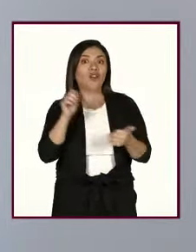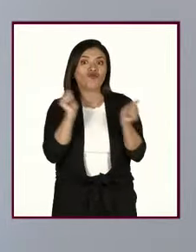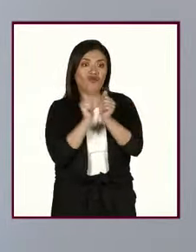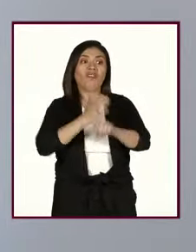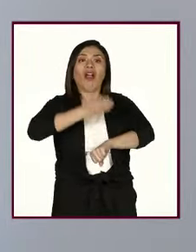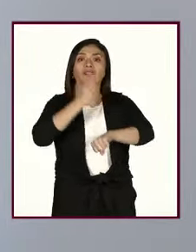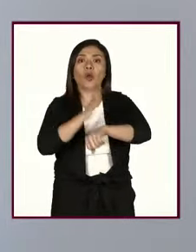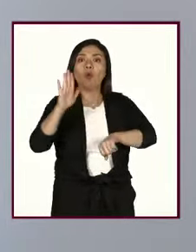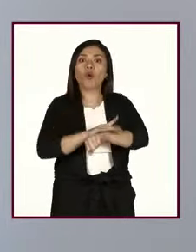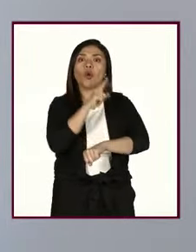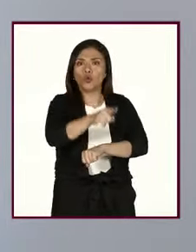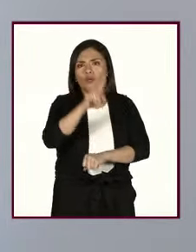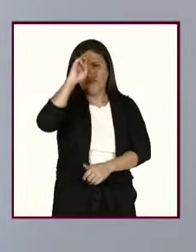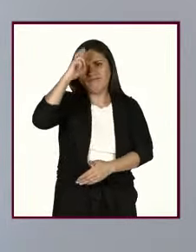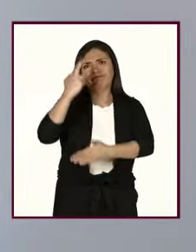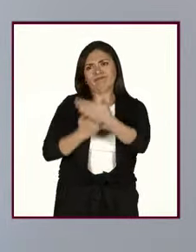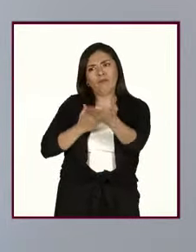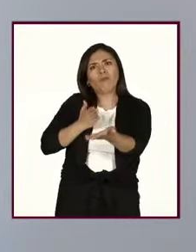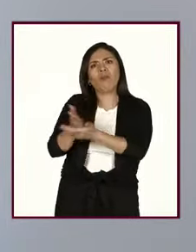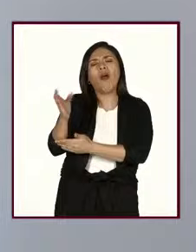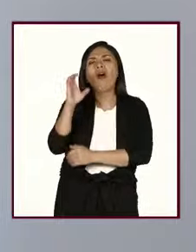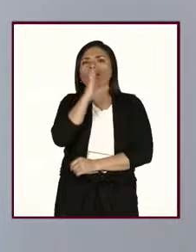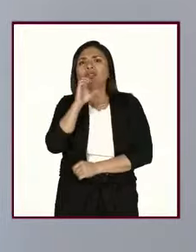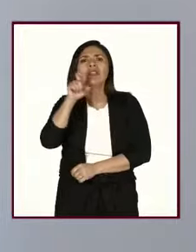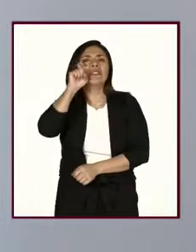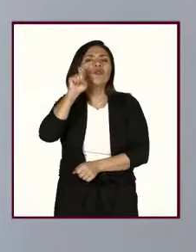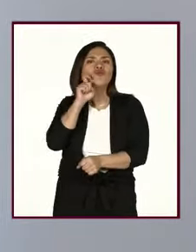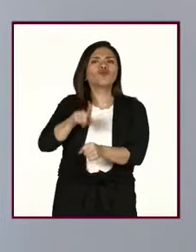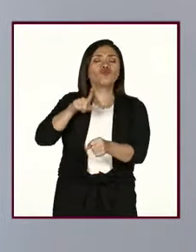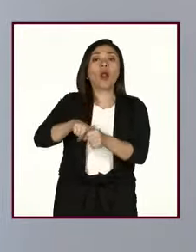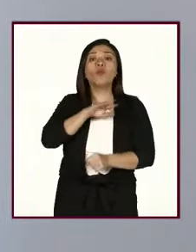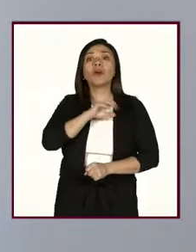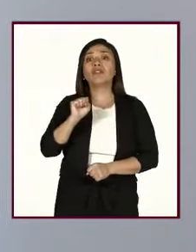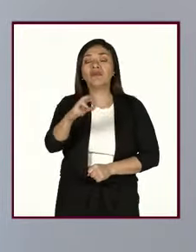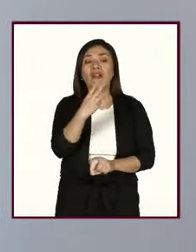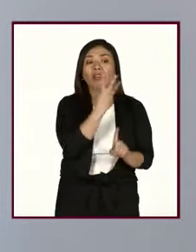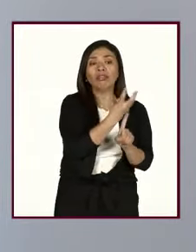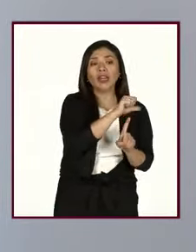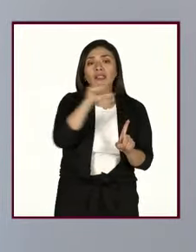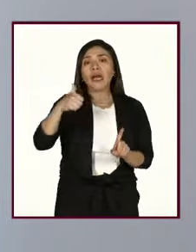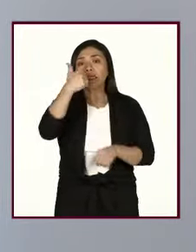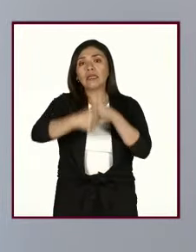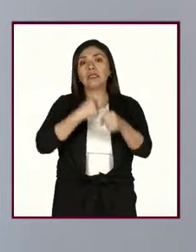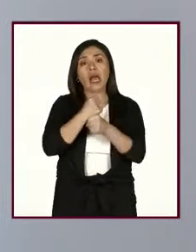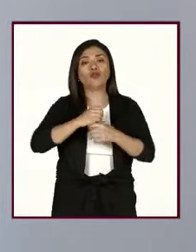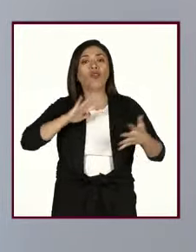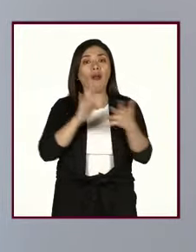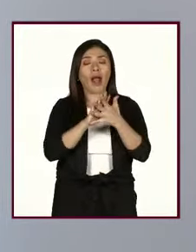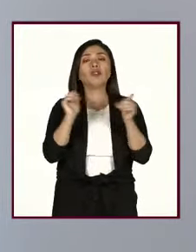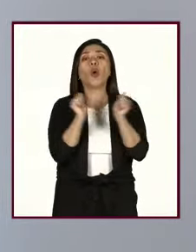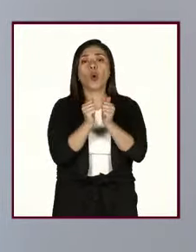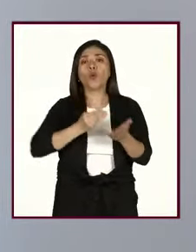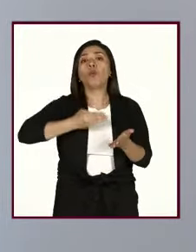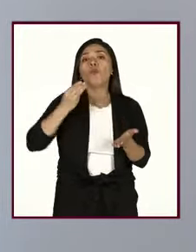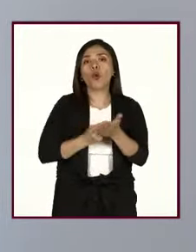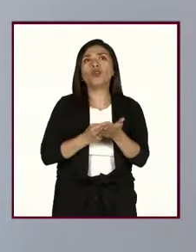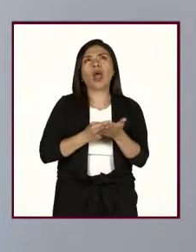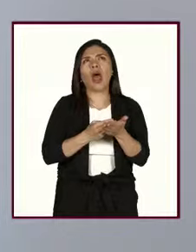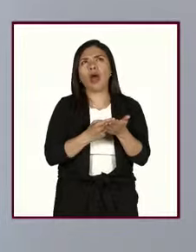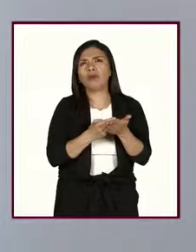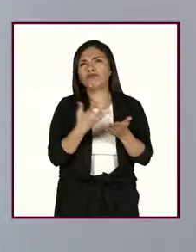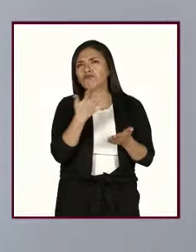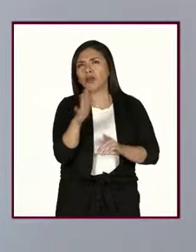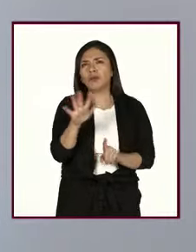violación a la intimidad sexual y va de 3 a 6 años de prisión y una multa de 500 a